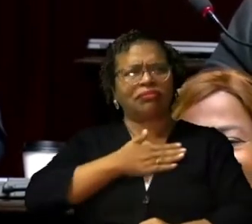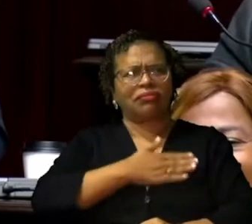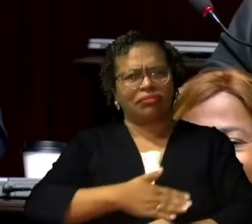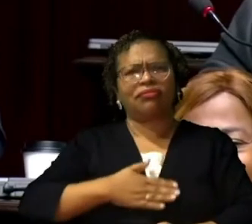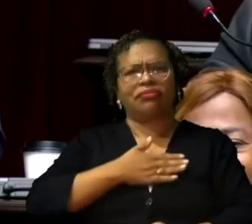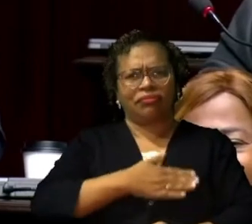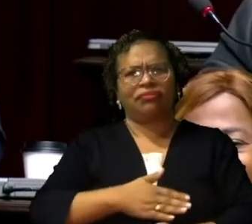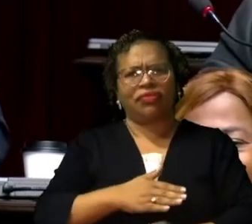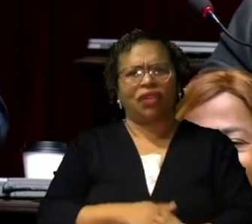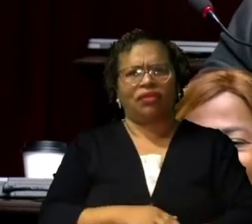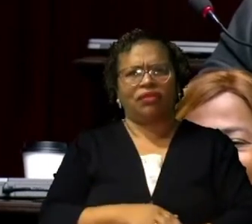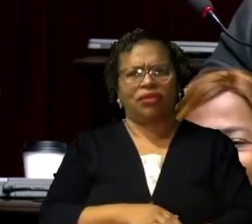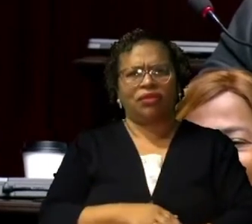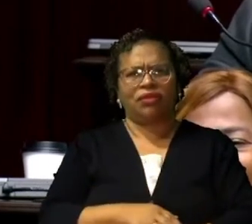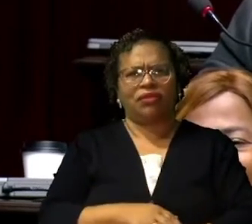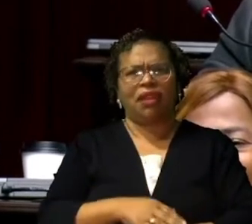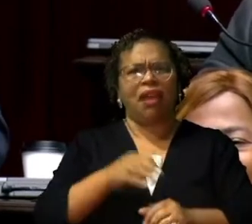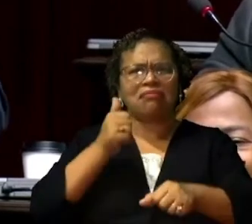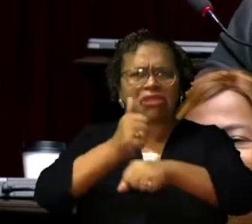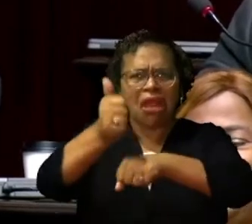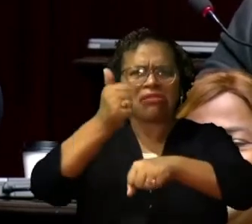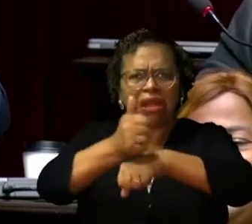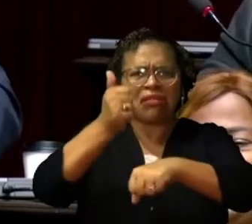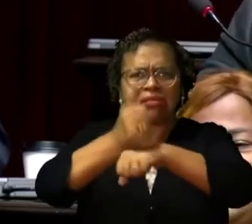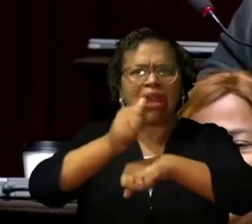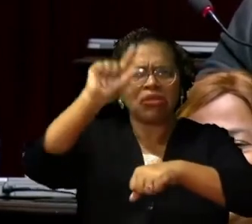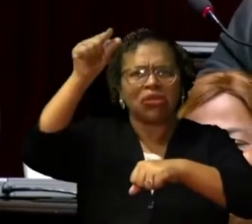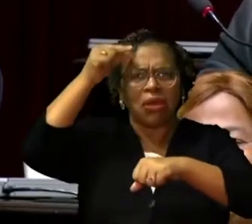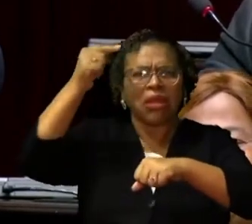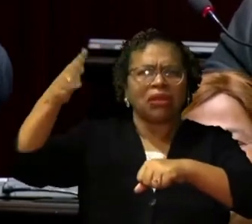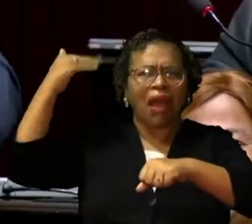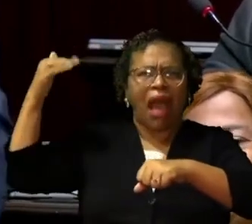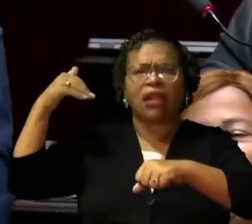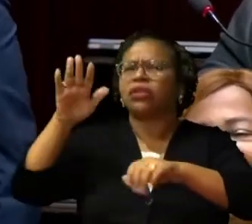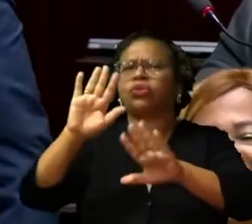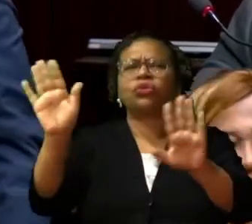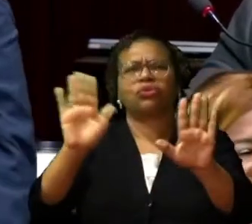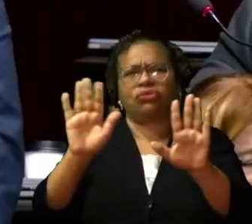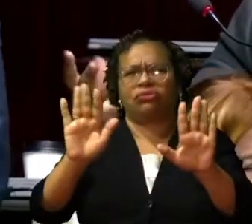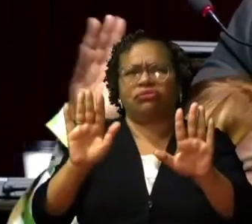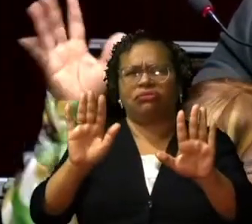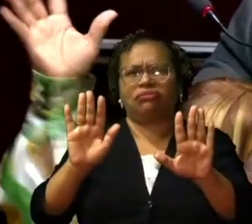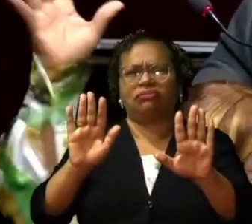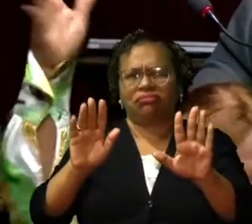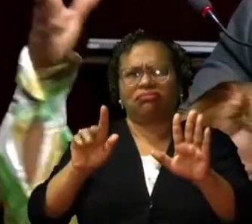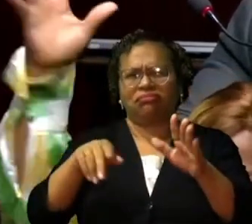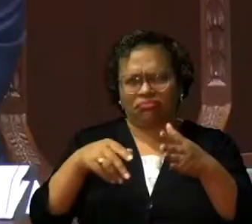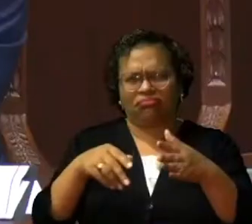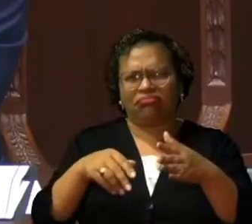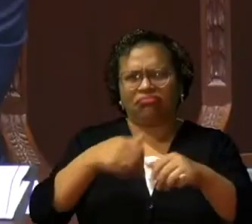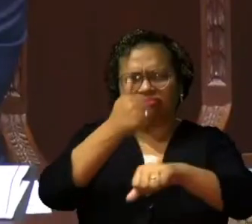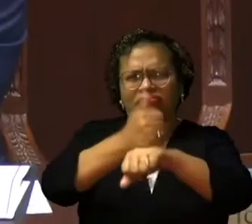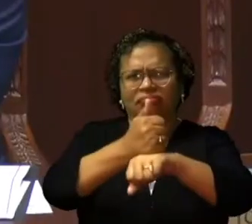al gobierno pasado. Son cuatro años y hay que resolver. Muchas gracias, Presidente. Gracias.